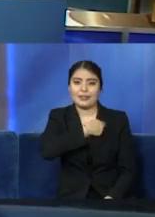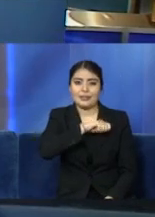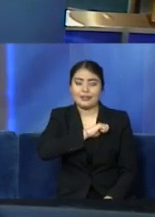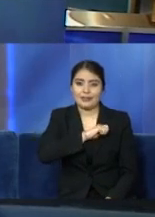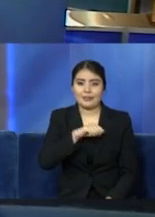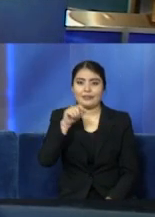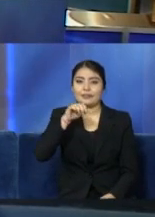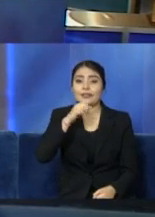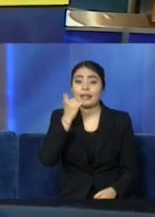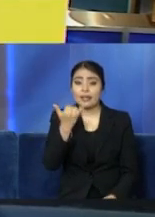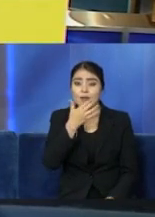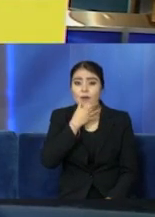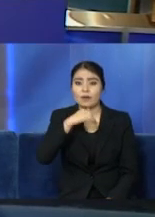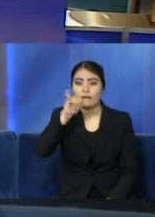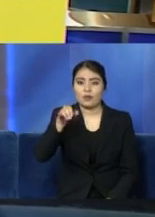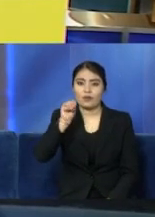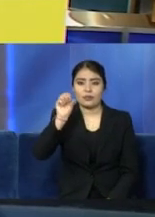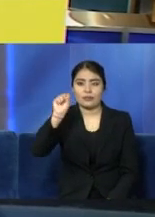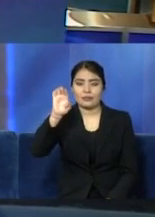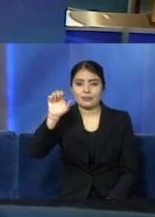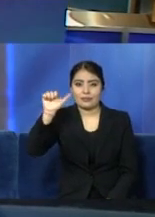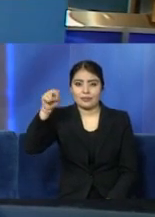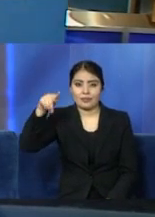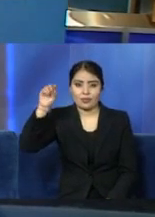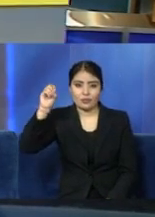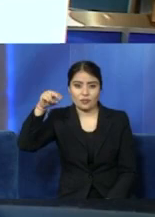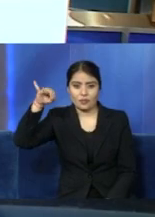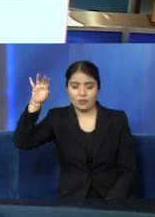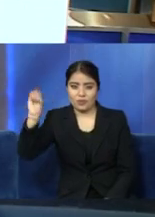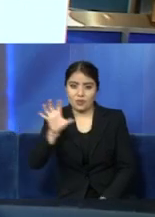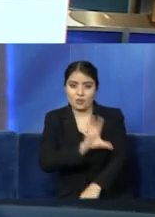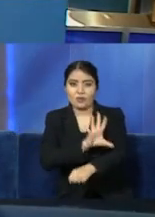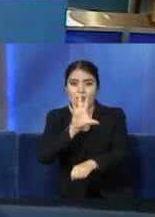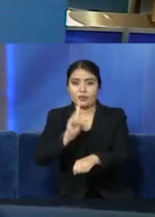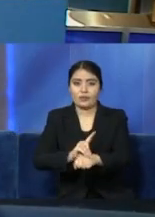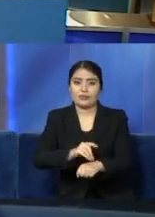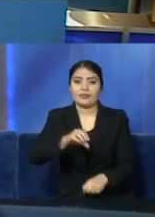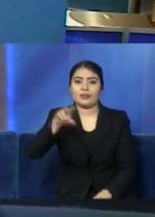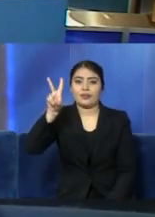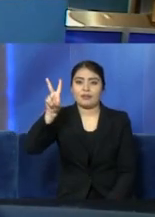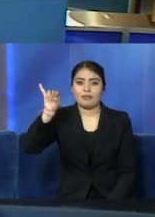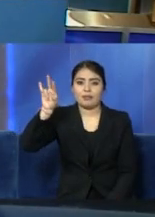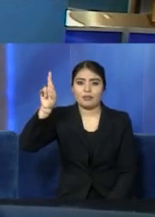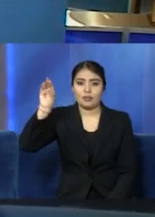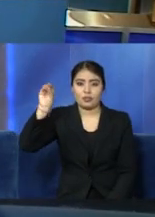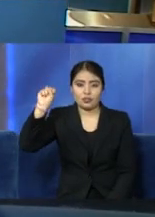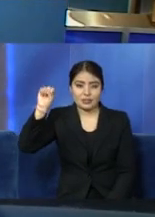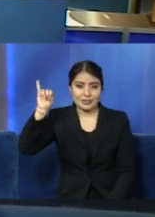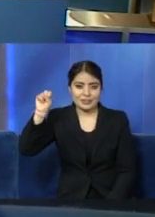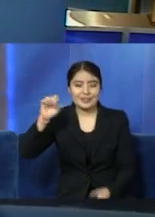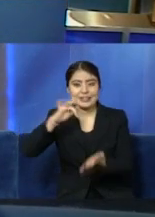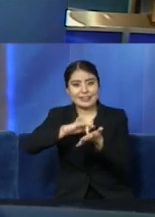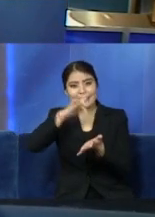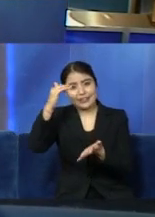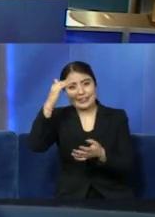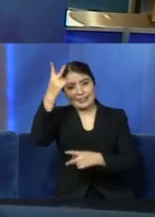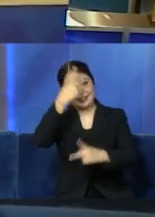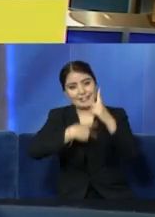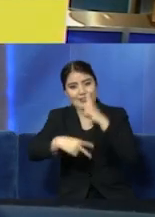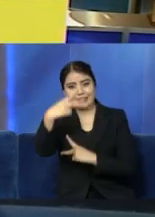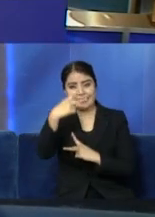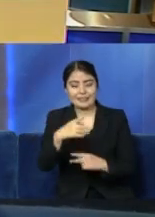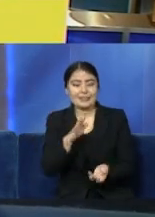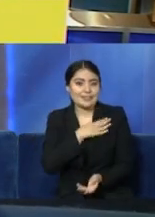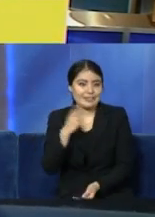José Antonio Candelas, coordinador clínico de virosis en el estado de Durango. Gracias por estar con nosotros, Marta. José Antonio, gracias.